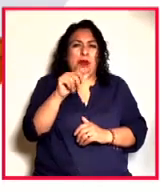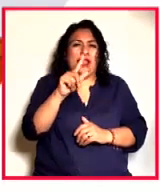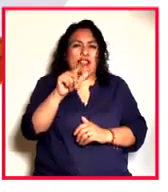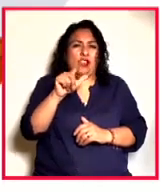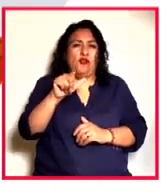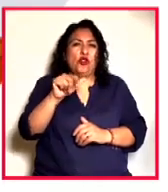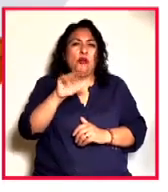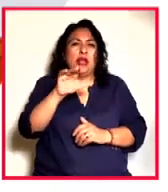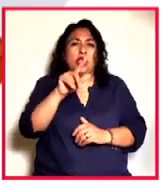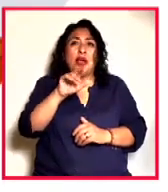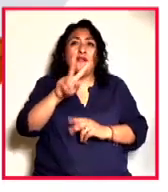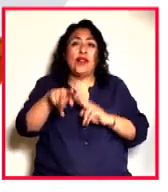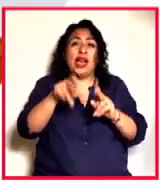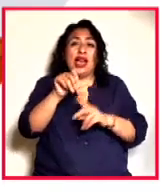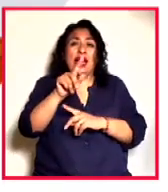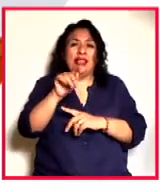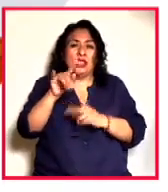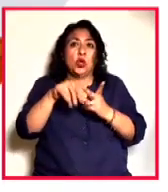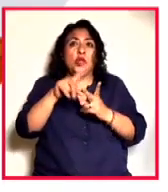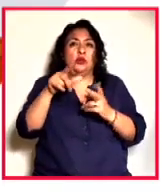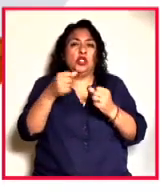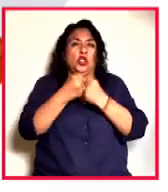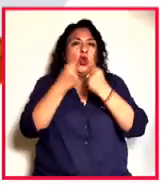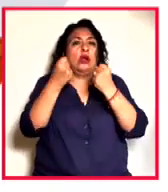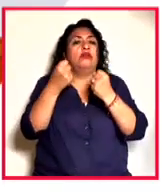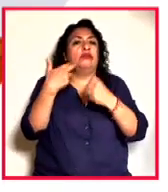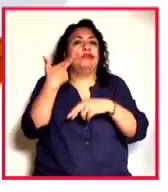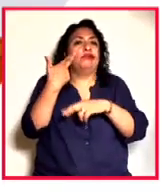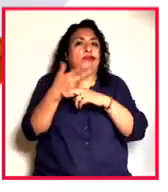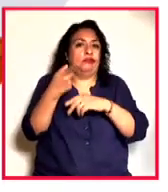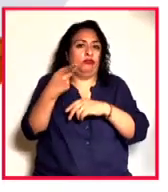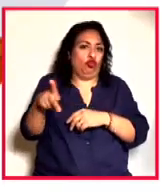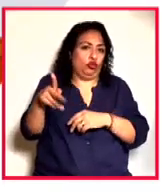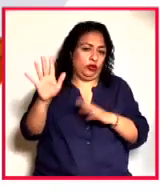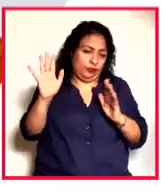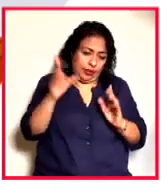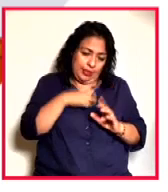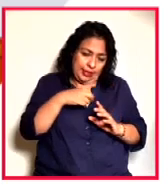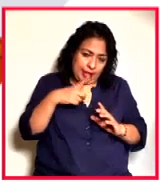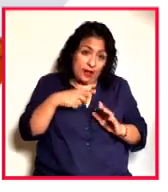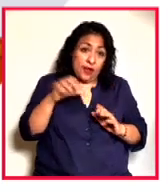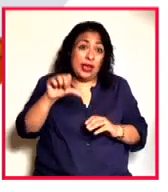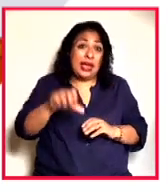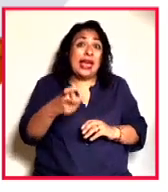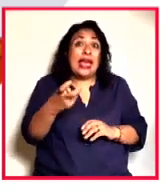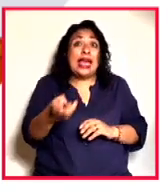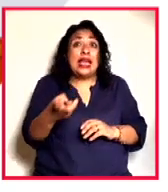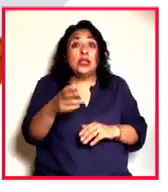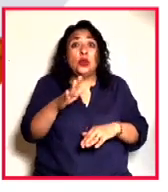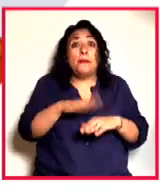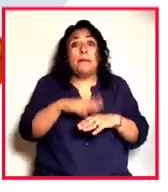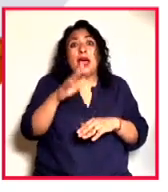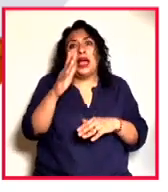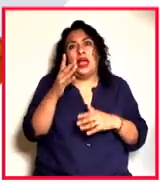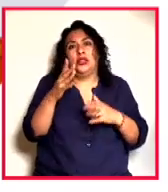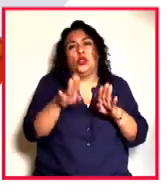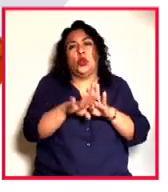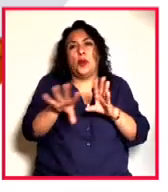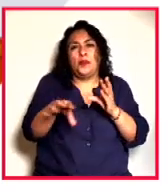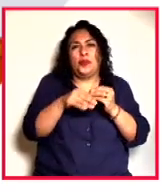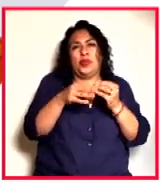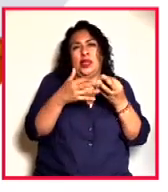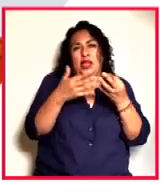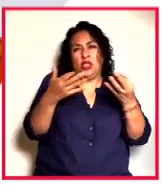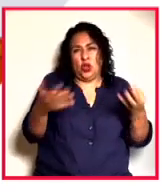el Ártico chopa con este y por consecuencia les correspondería evidentemente esto amplía su mar territorial su